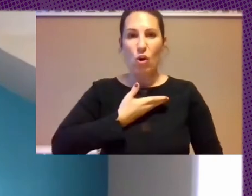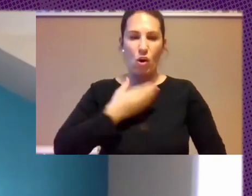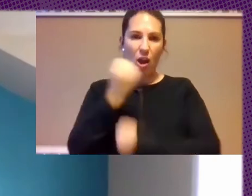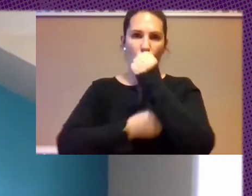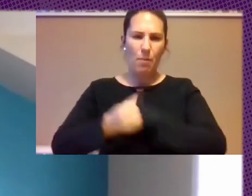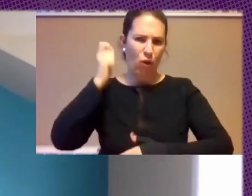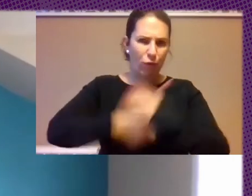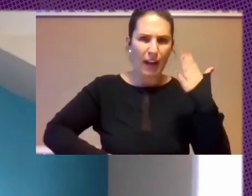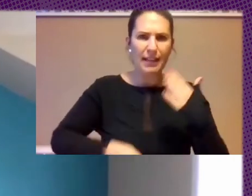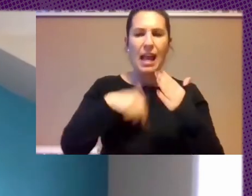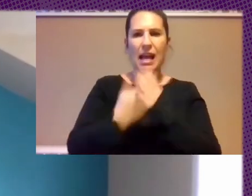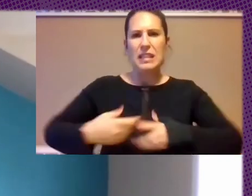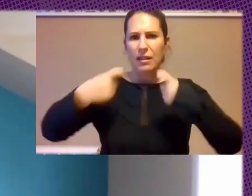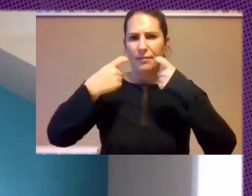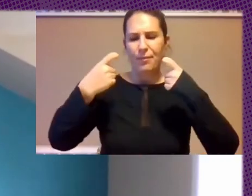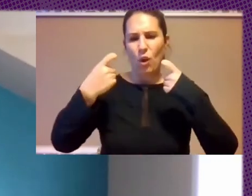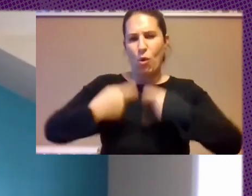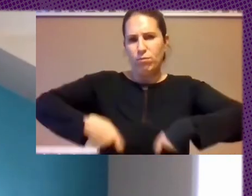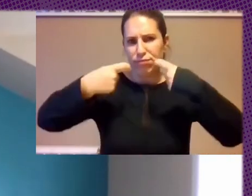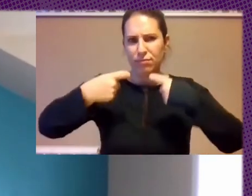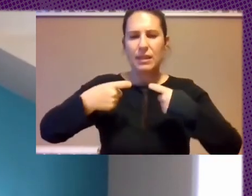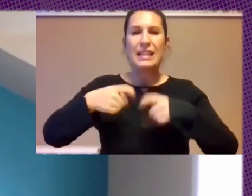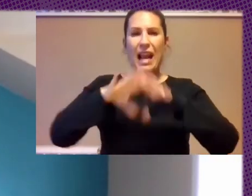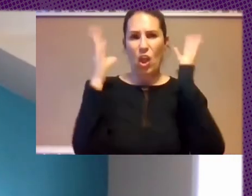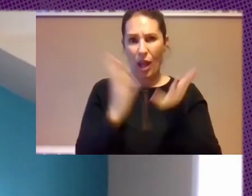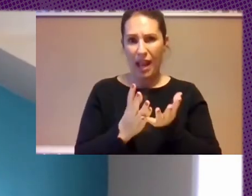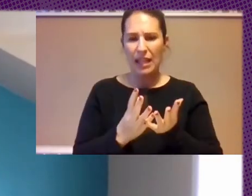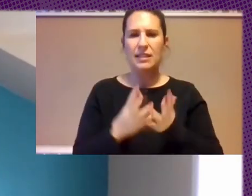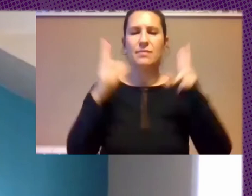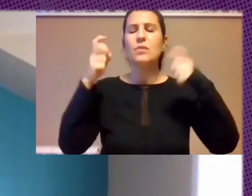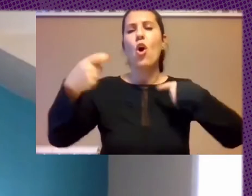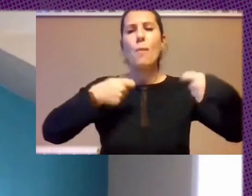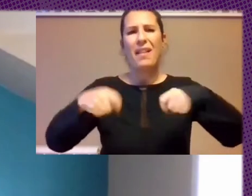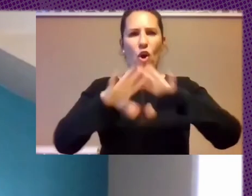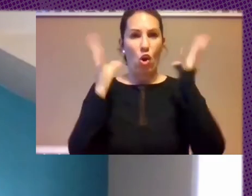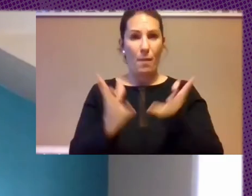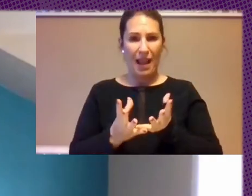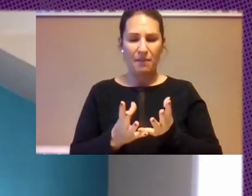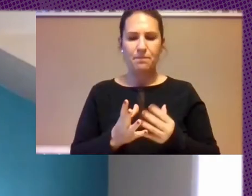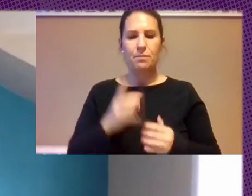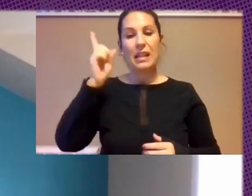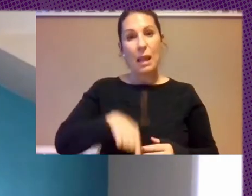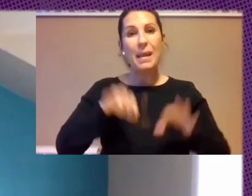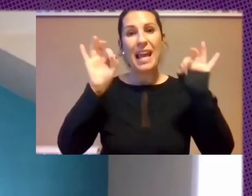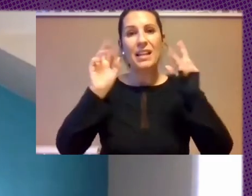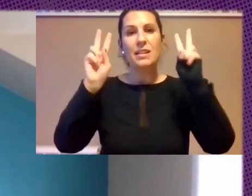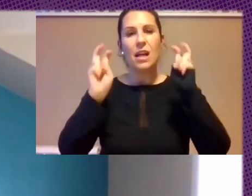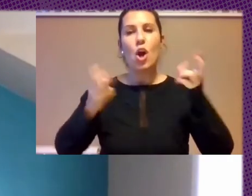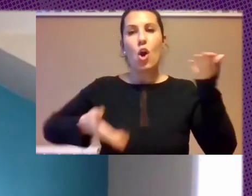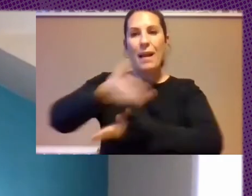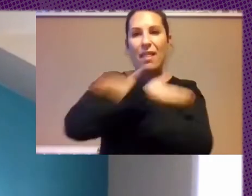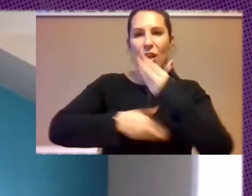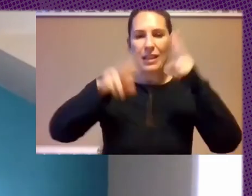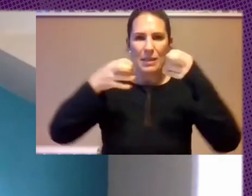Disputas Internacionales En El Marco De Comercio Global Y También En Marcos De Cooperación En Temas